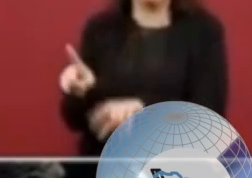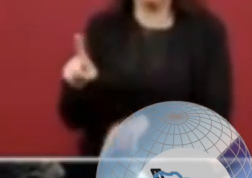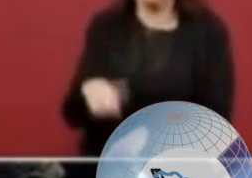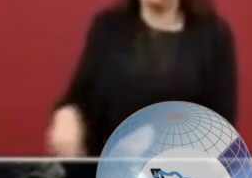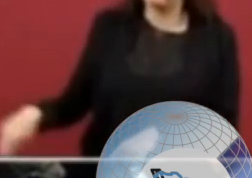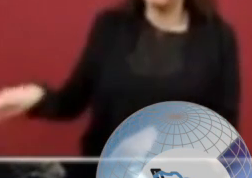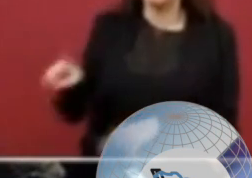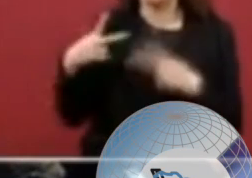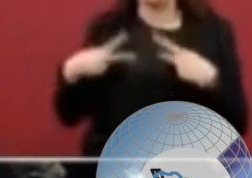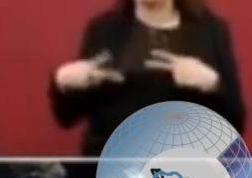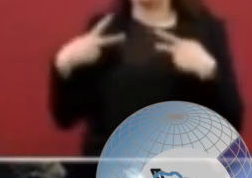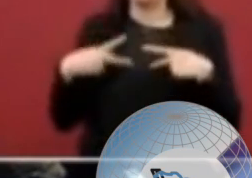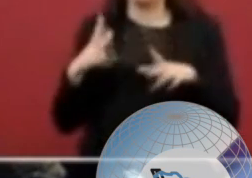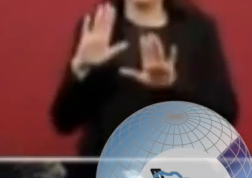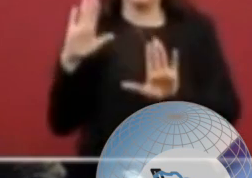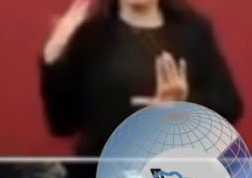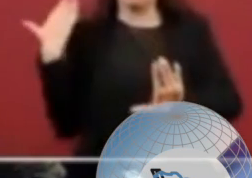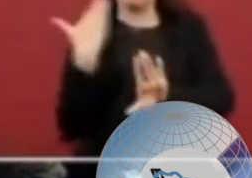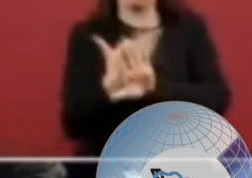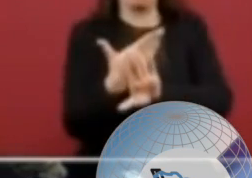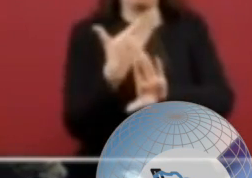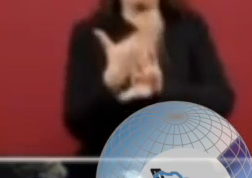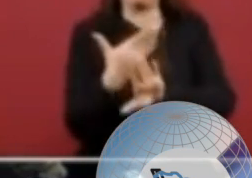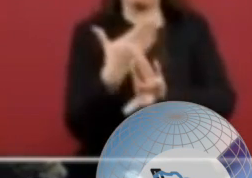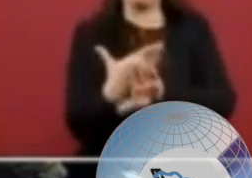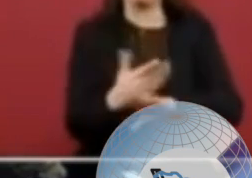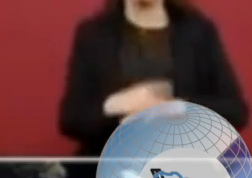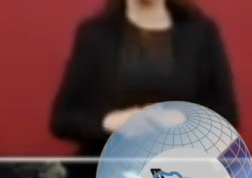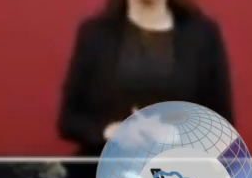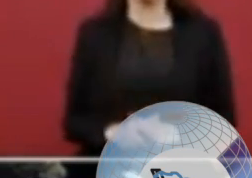de este proyecto.